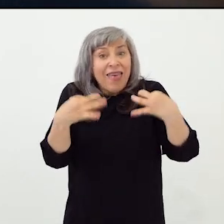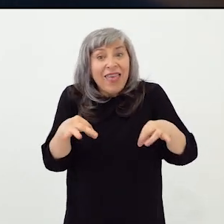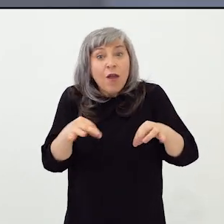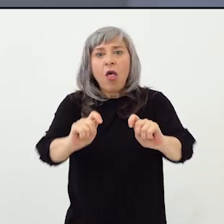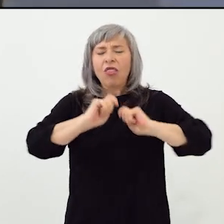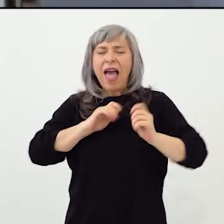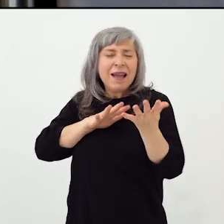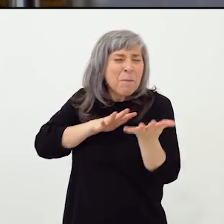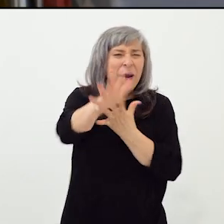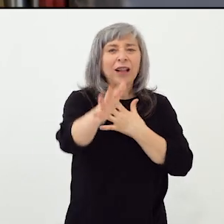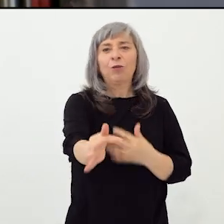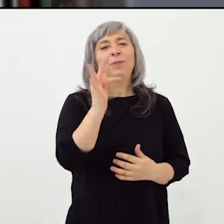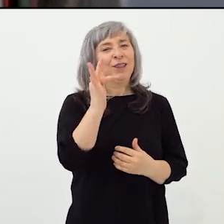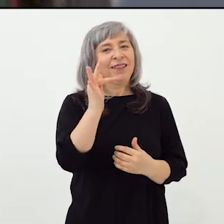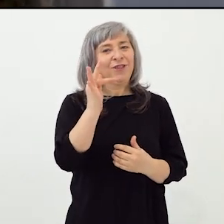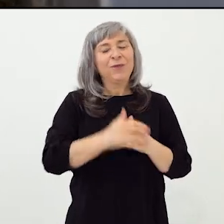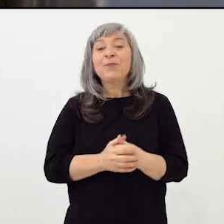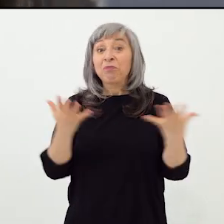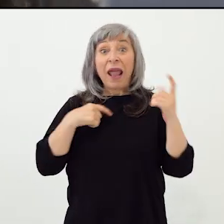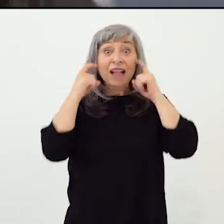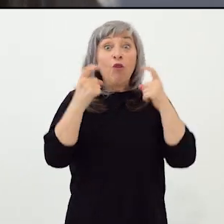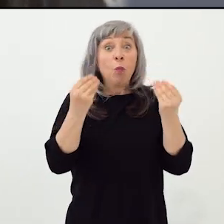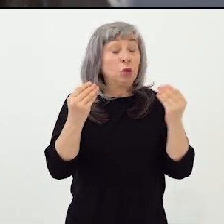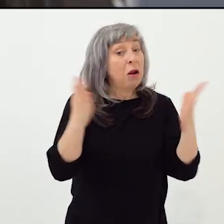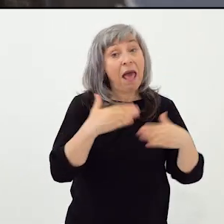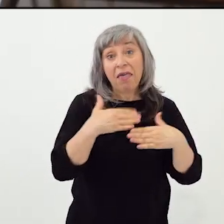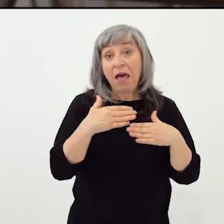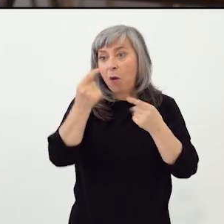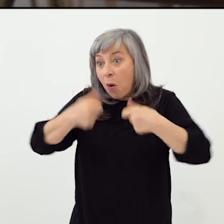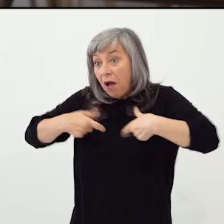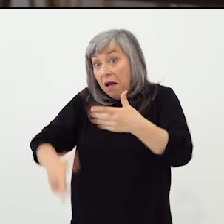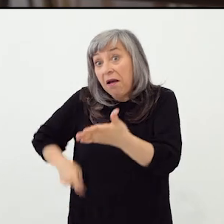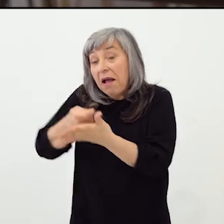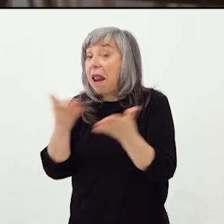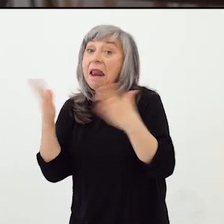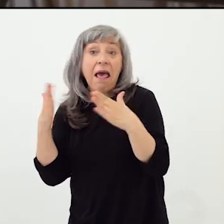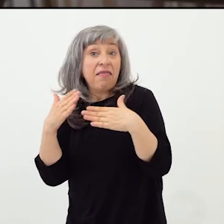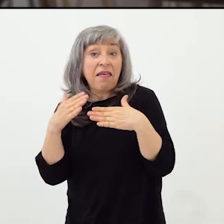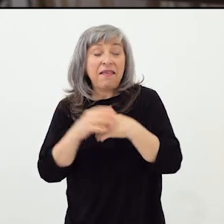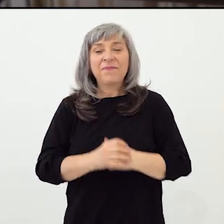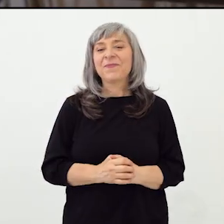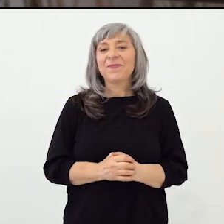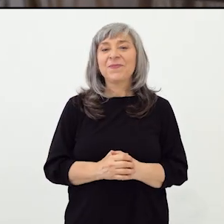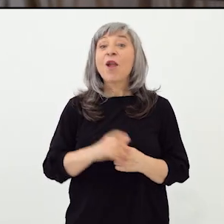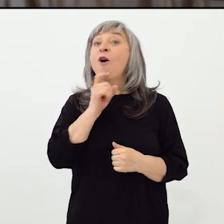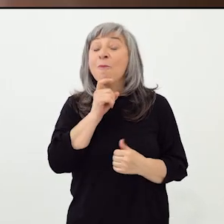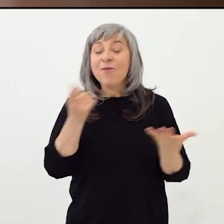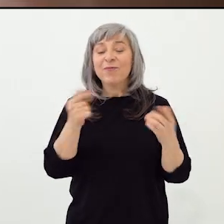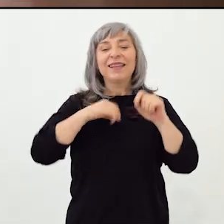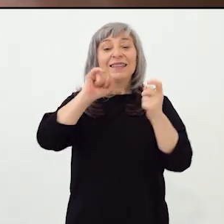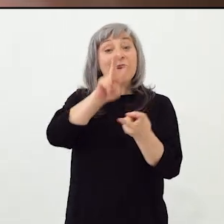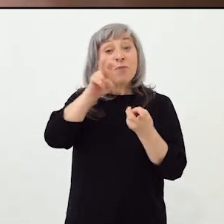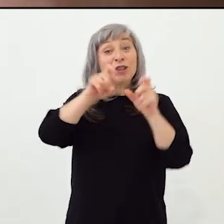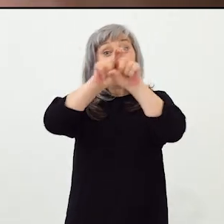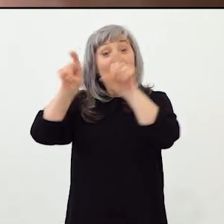sencillo, que te permite tener todo el impacto positivo sin el más mínimo esfuerzo, sin el más mínimo coste. Marcar